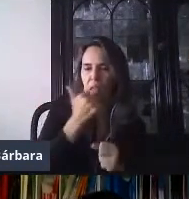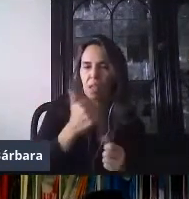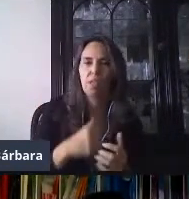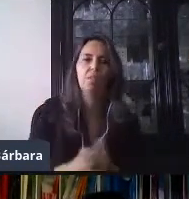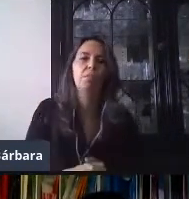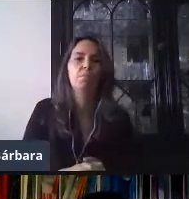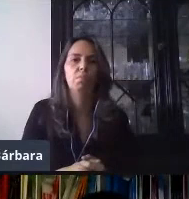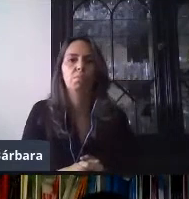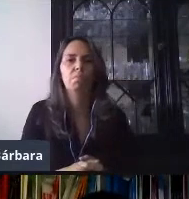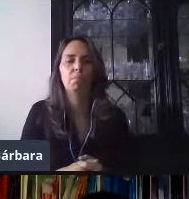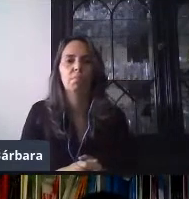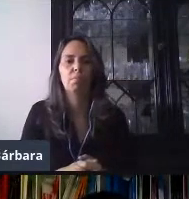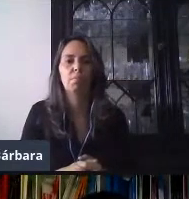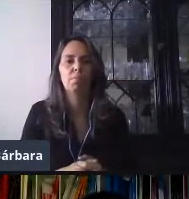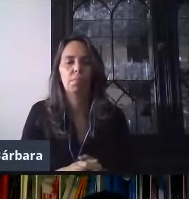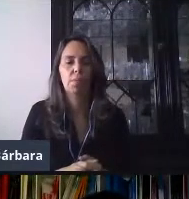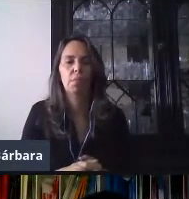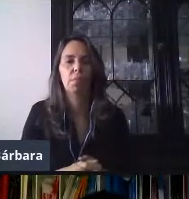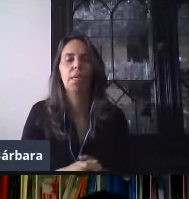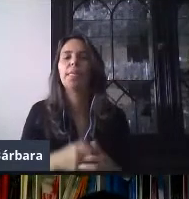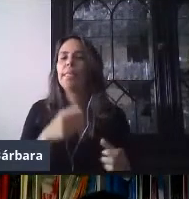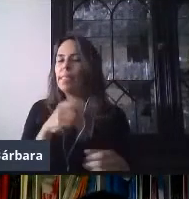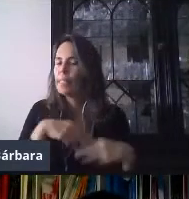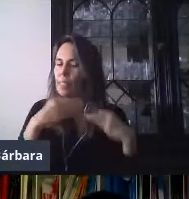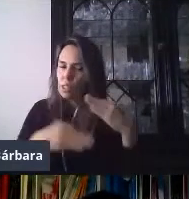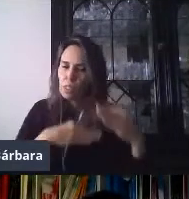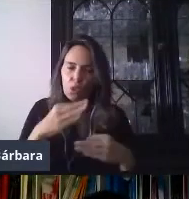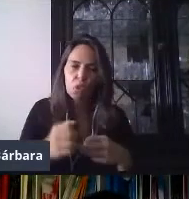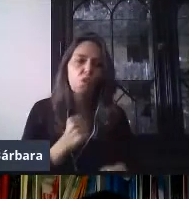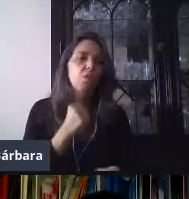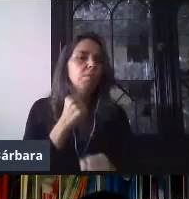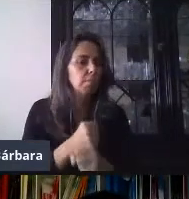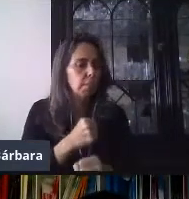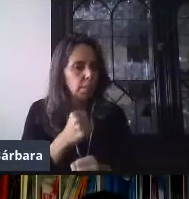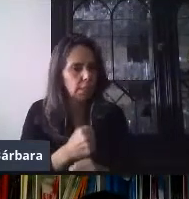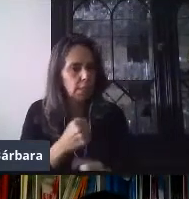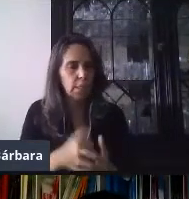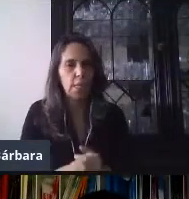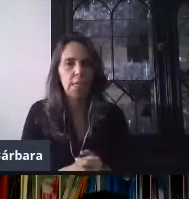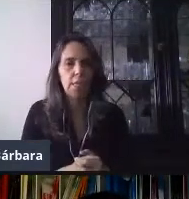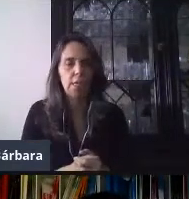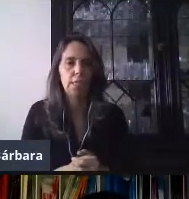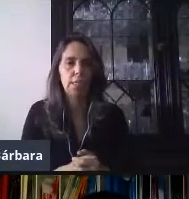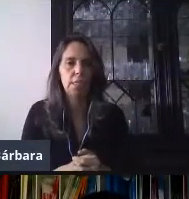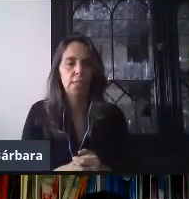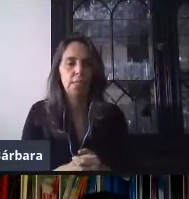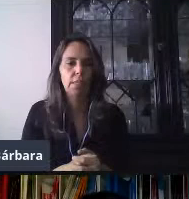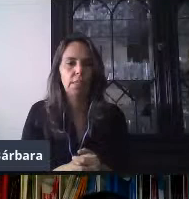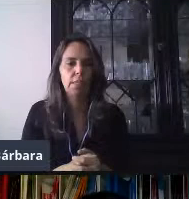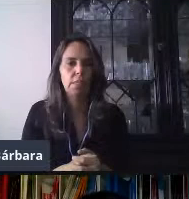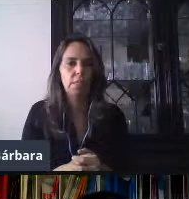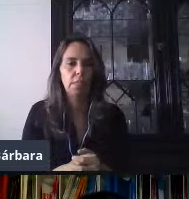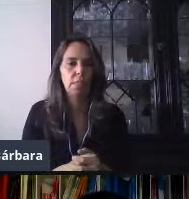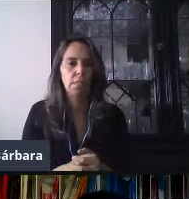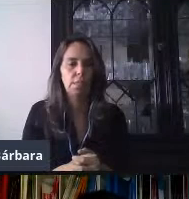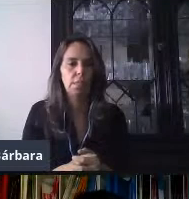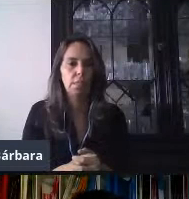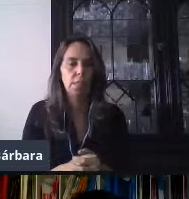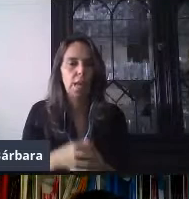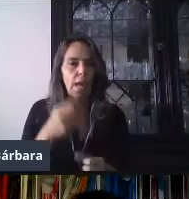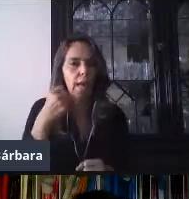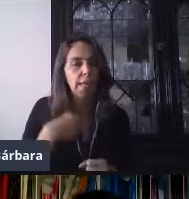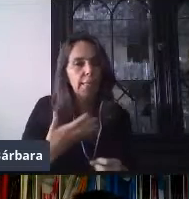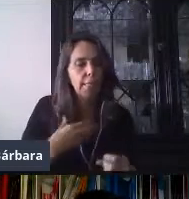sigan practicando. Maestros, maestros, quiten ese miedo. Y antes de finalizar, Isra, fíjate que tenemos, hay dos preguntitas